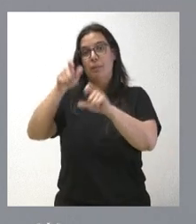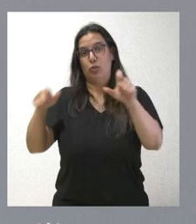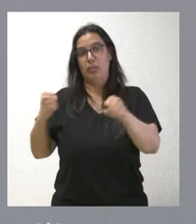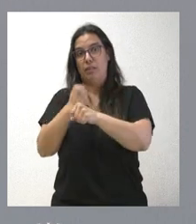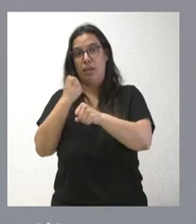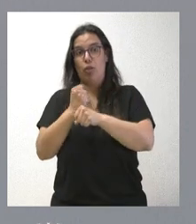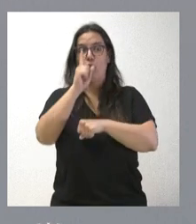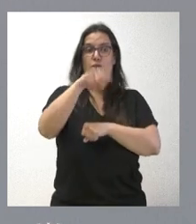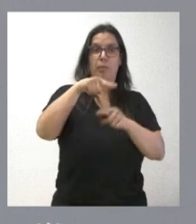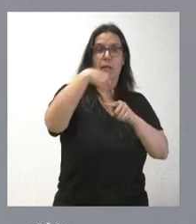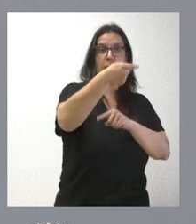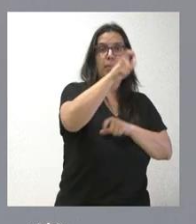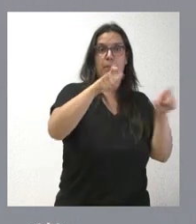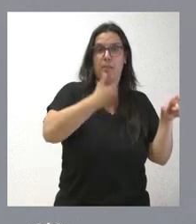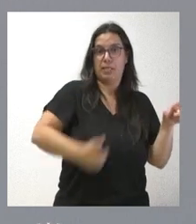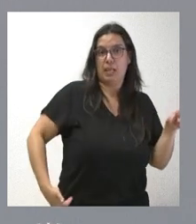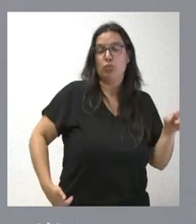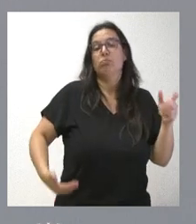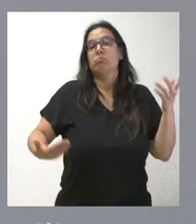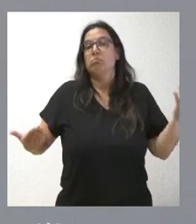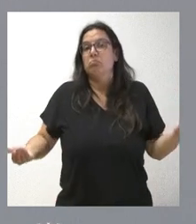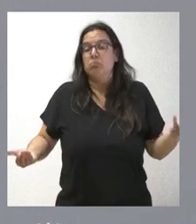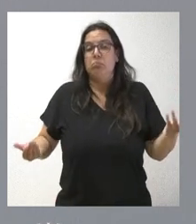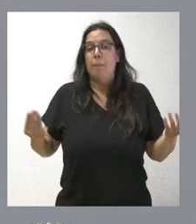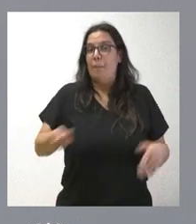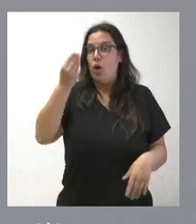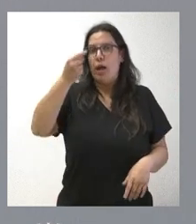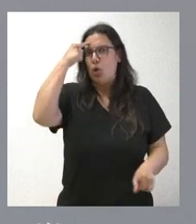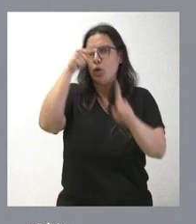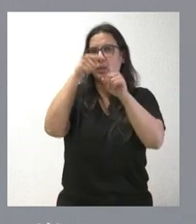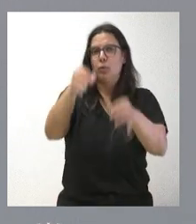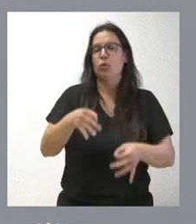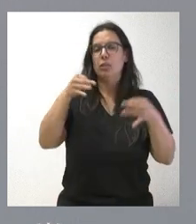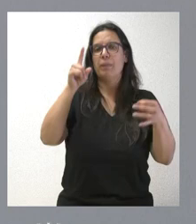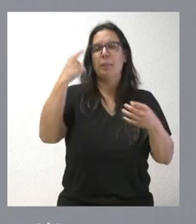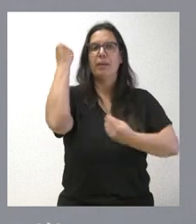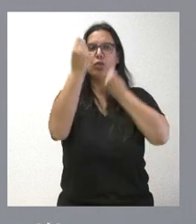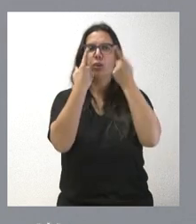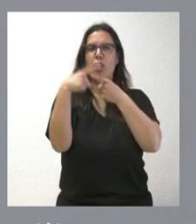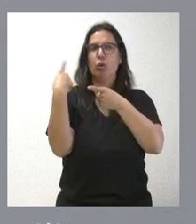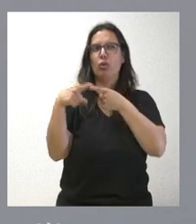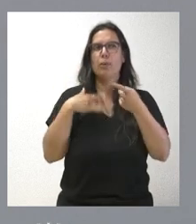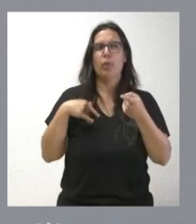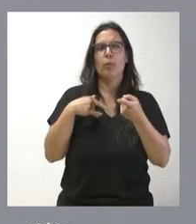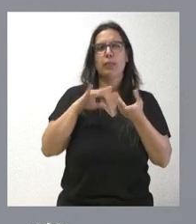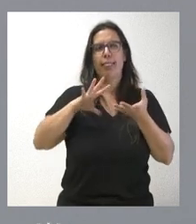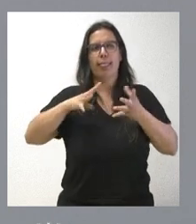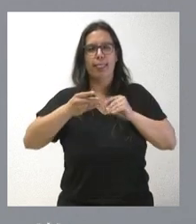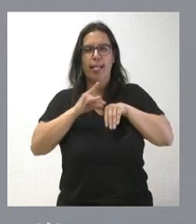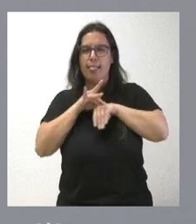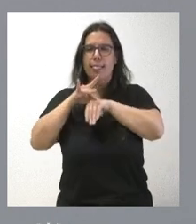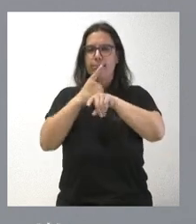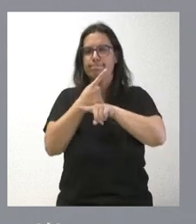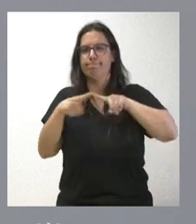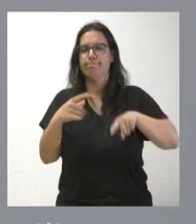y ahí siempre se van a tener al lado. El mejorar siempre es un objetivo y el reflexionar sobre si hay cosas que podemos orientar de una forma